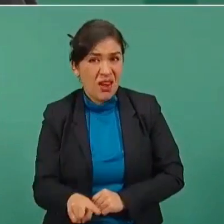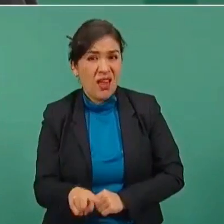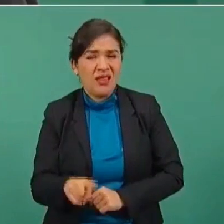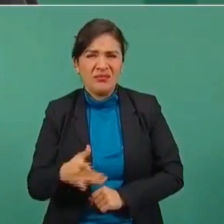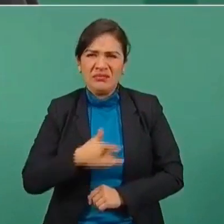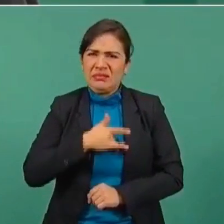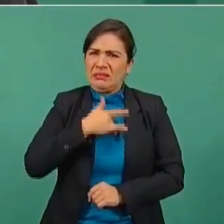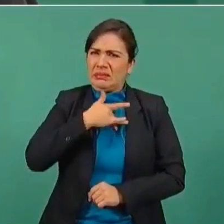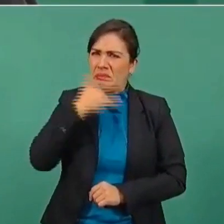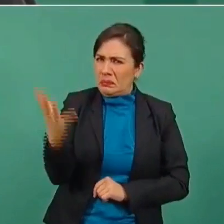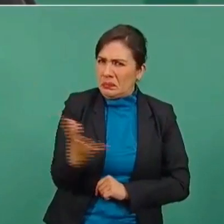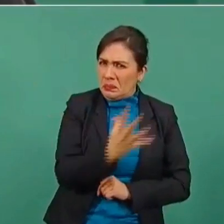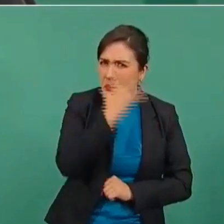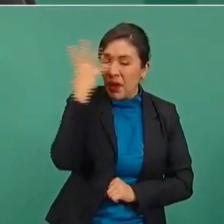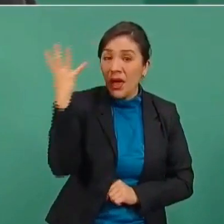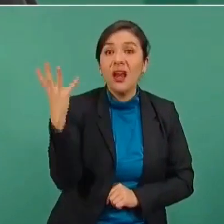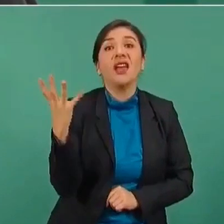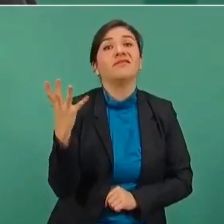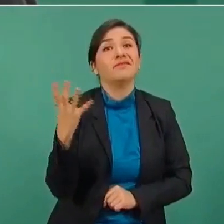avergüenza.